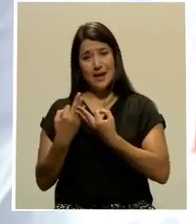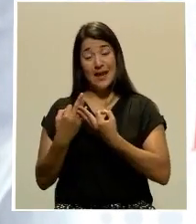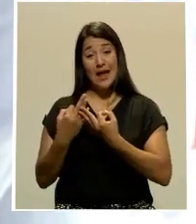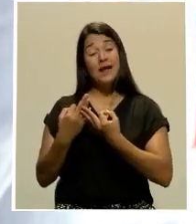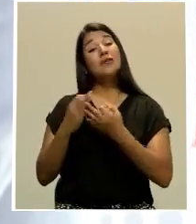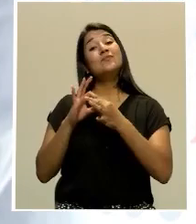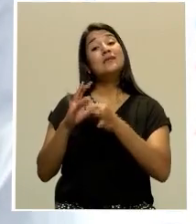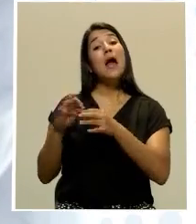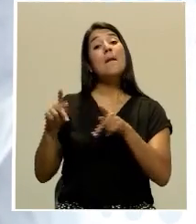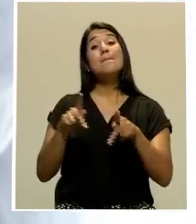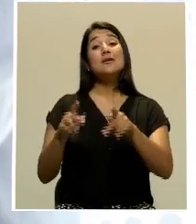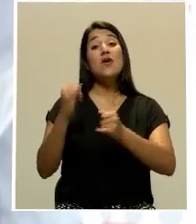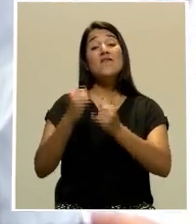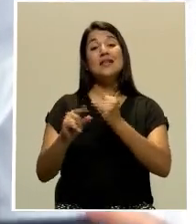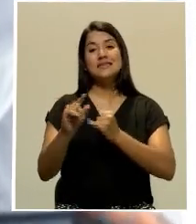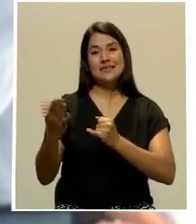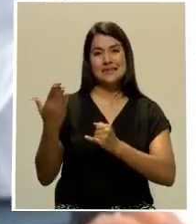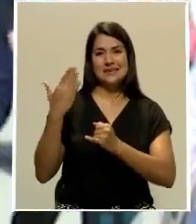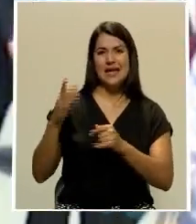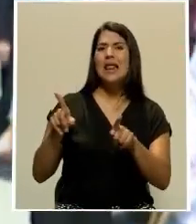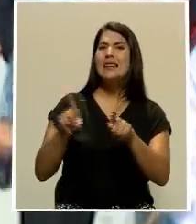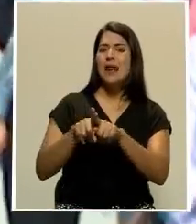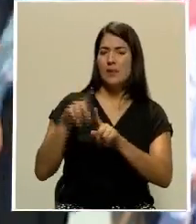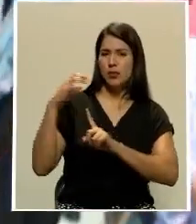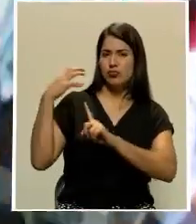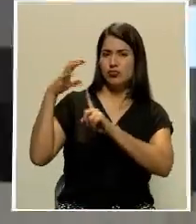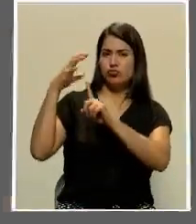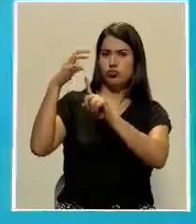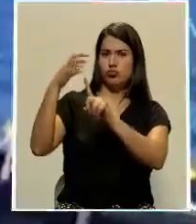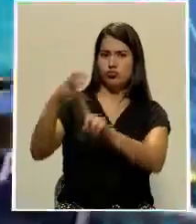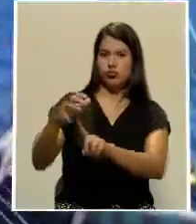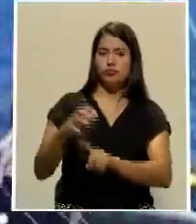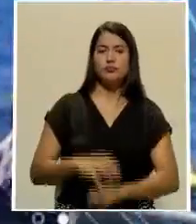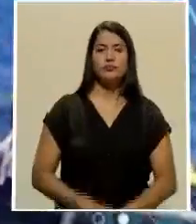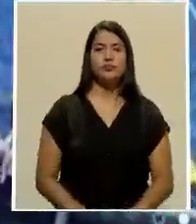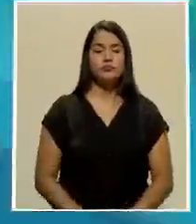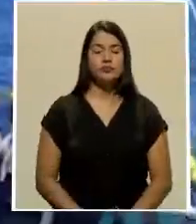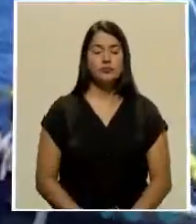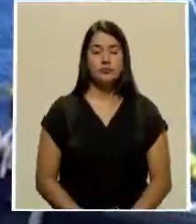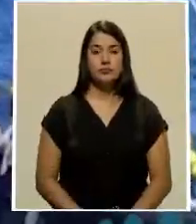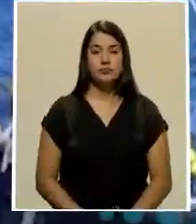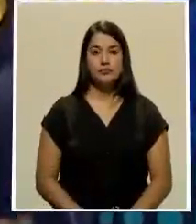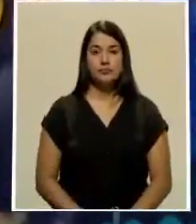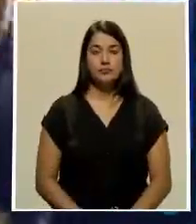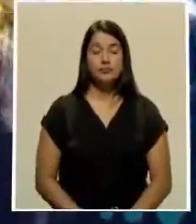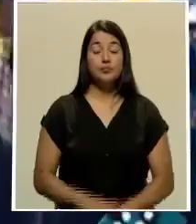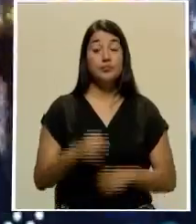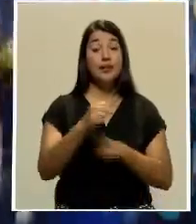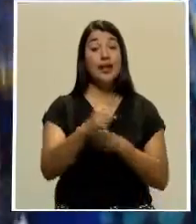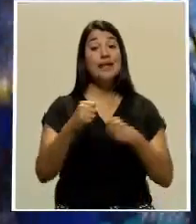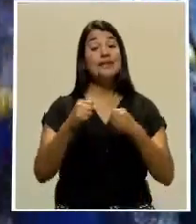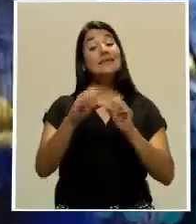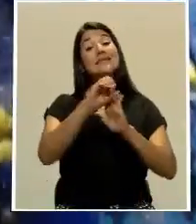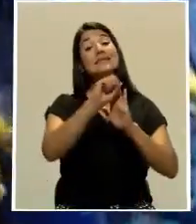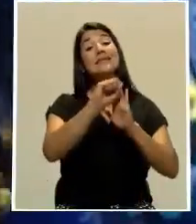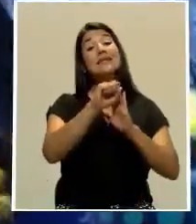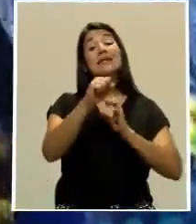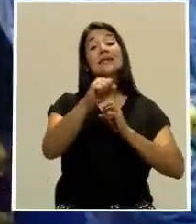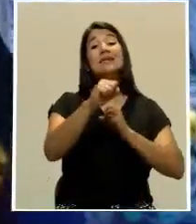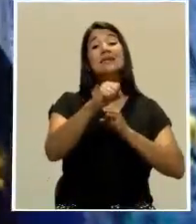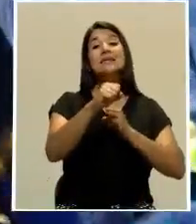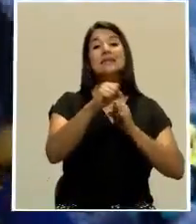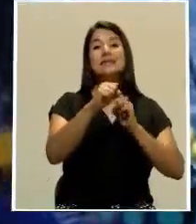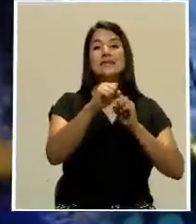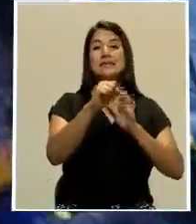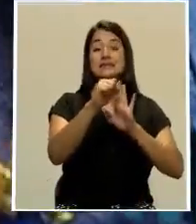de semana, incluyendo los operativos del vuelo. La sala cuarta definirá mañana